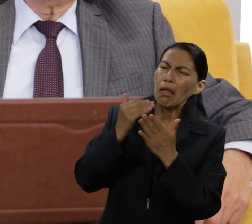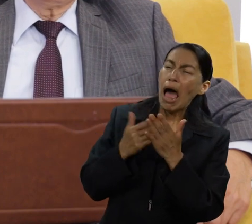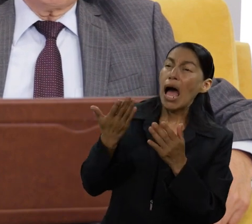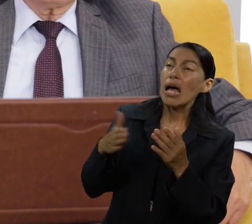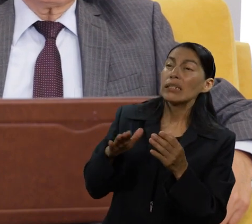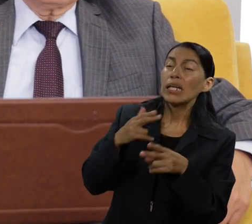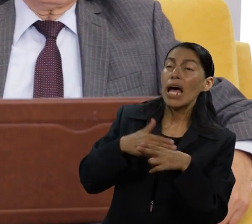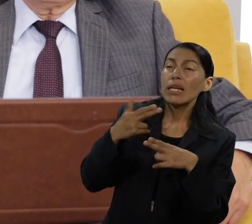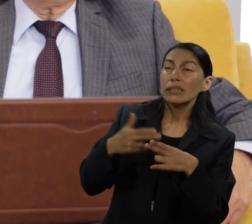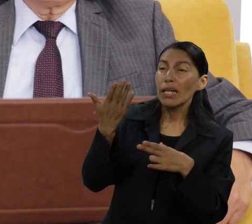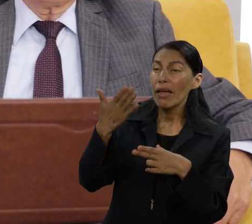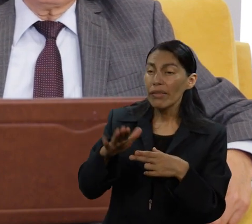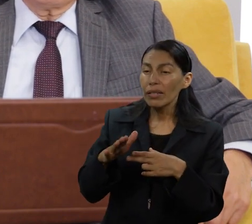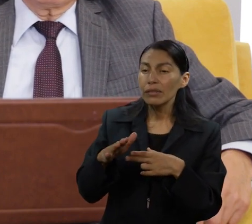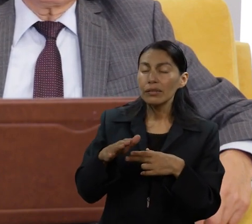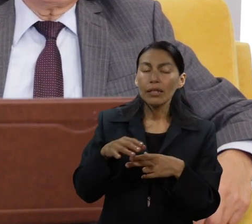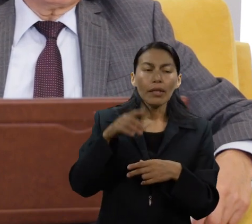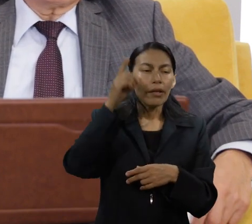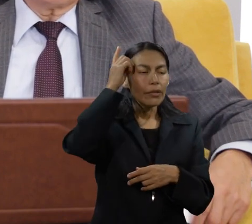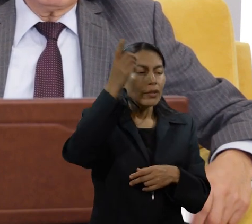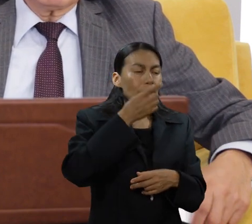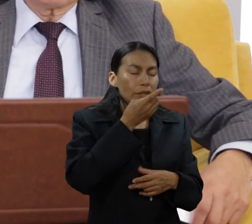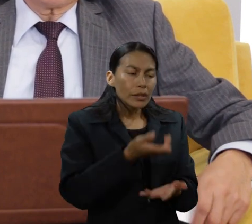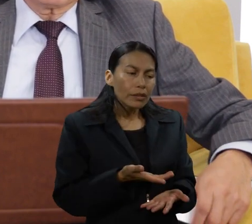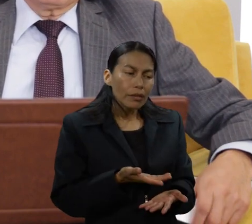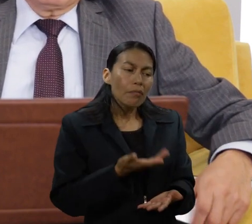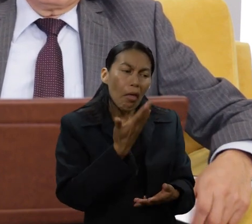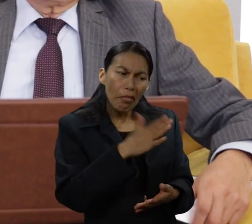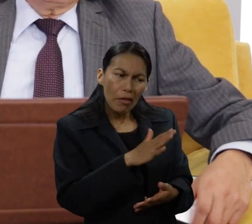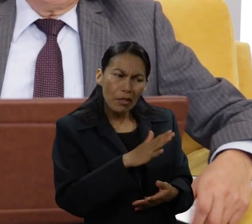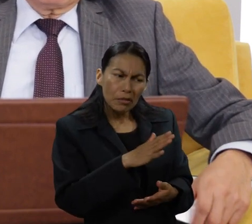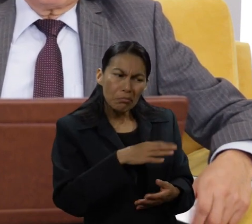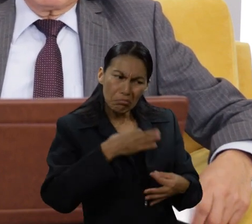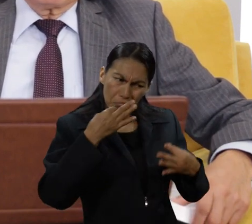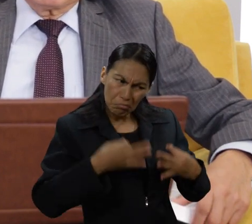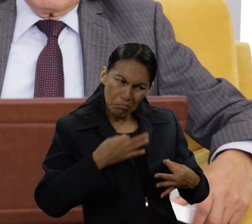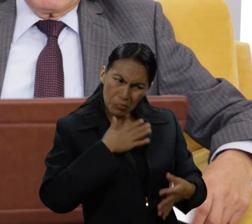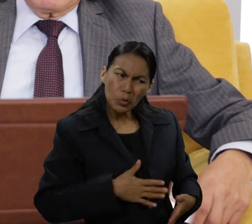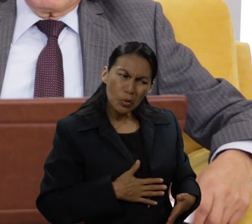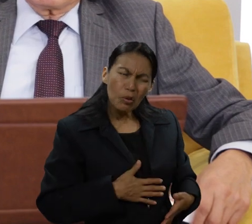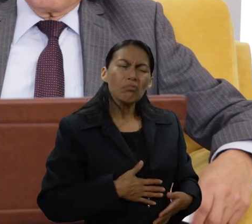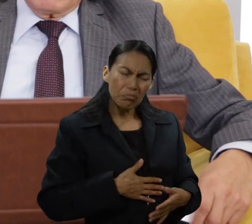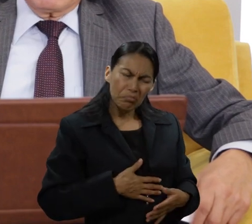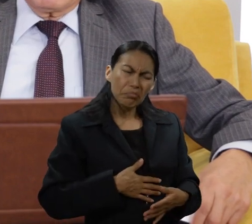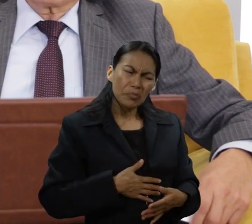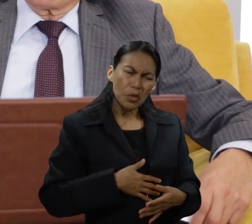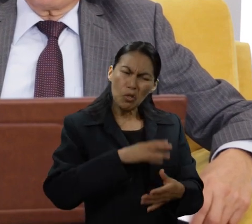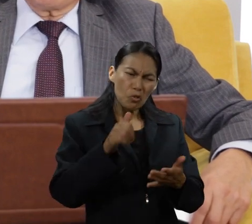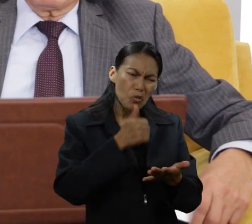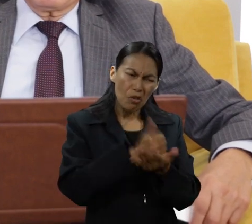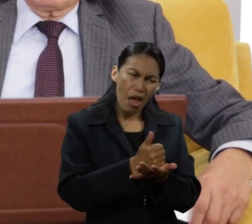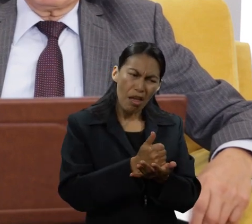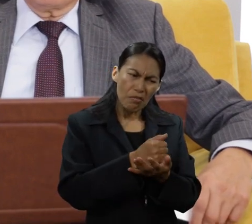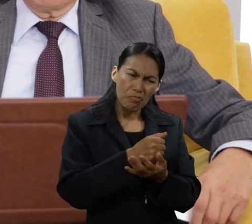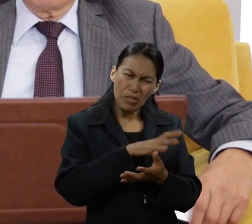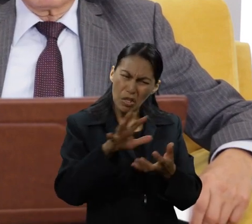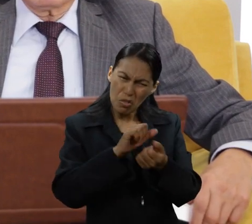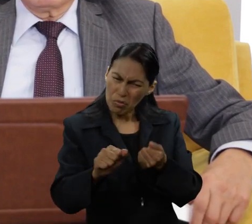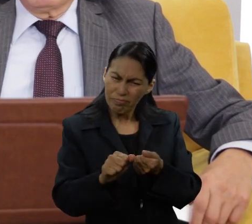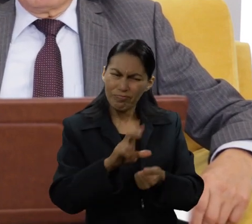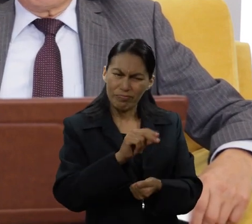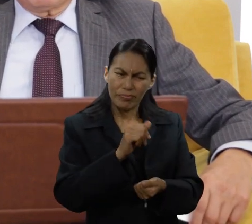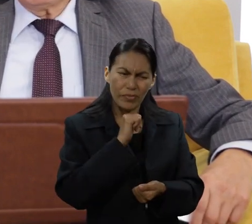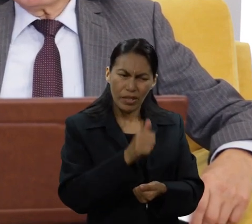hay 10, no pasa nada. Yo los voy a mantener con vida. Sin embargo, cuando llegan a la ciudad de Sodoma y